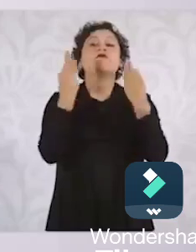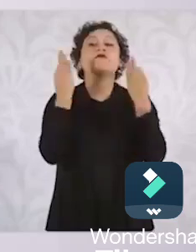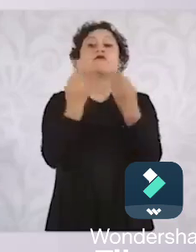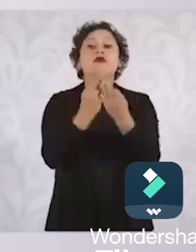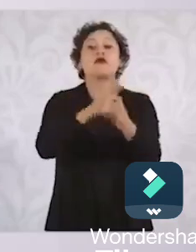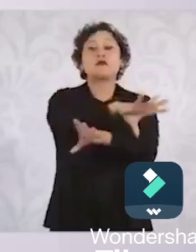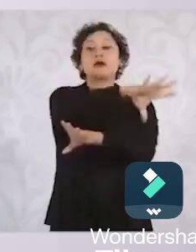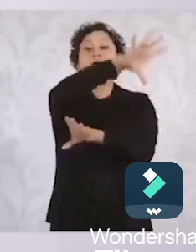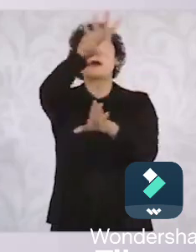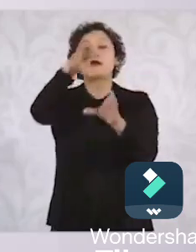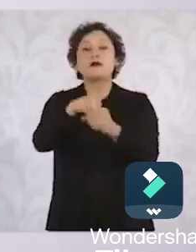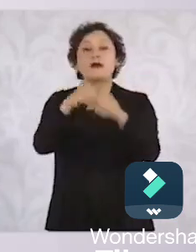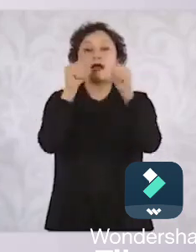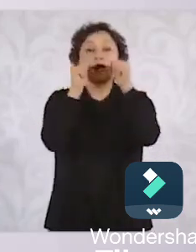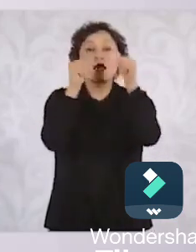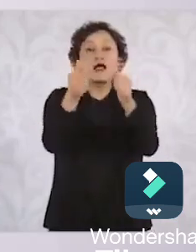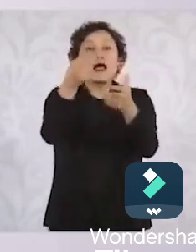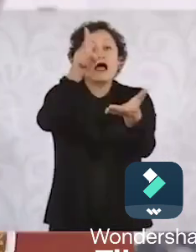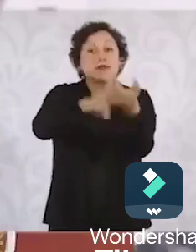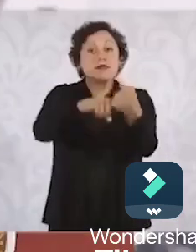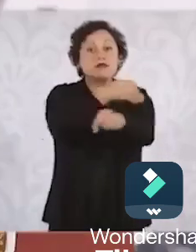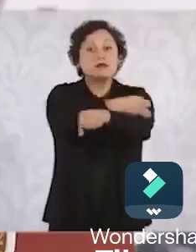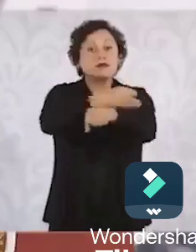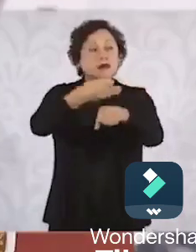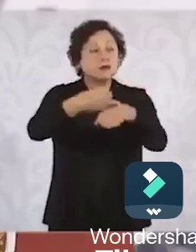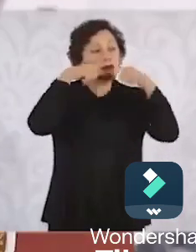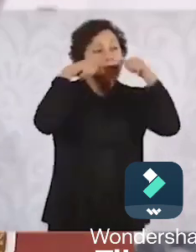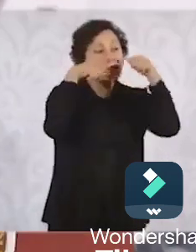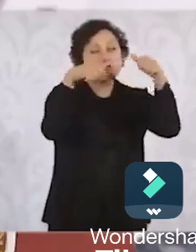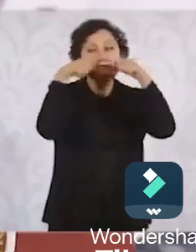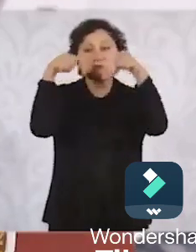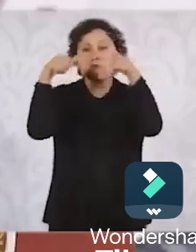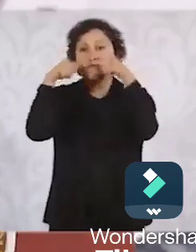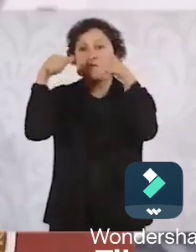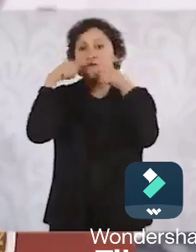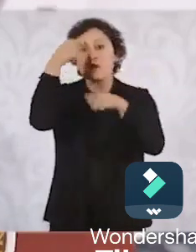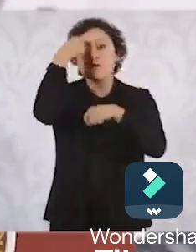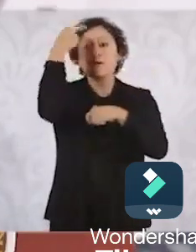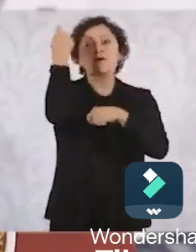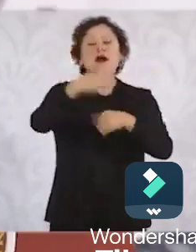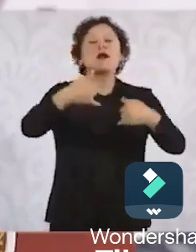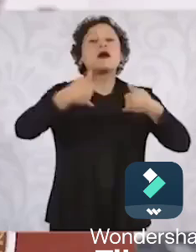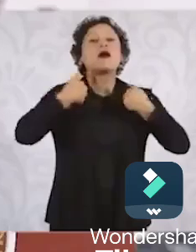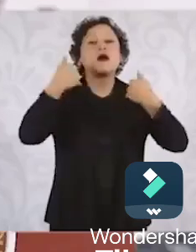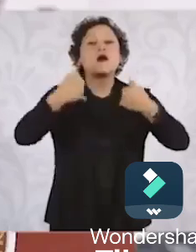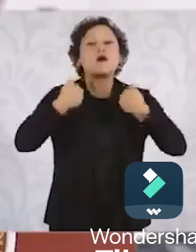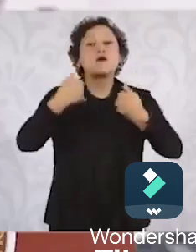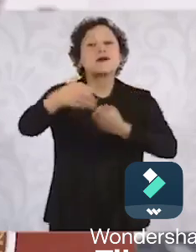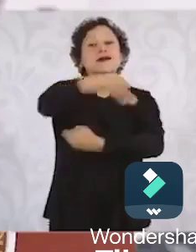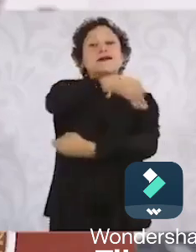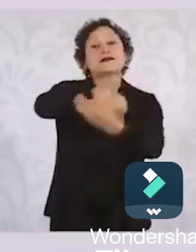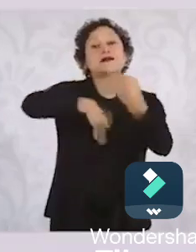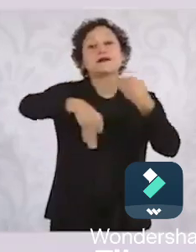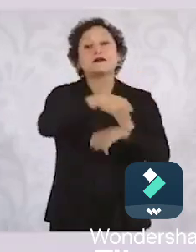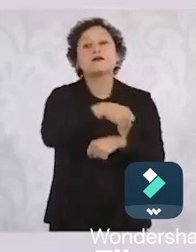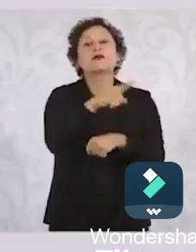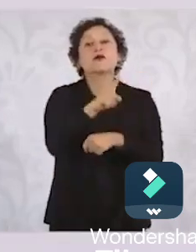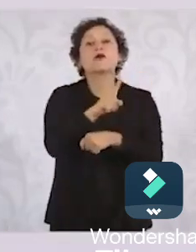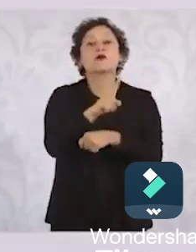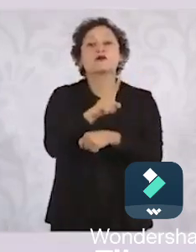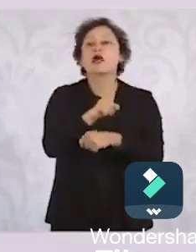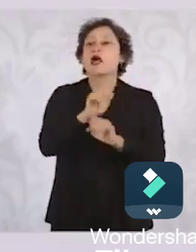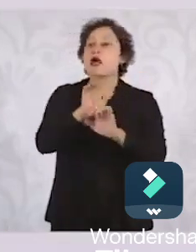atender de manera integral a las familias y evitar que las y los jóvenes se incorporen a un grupo